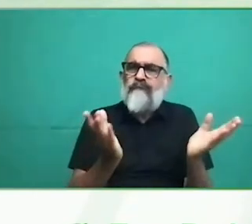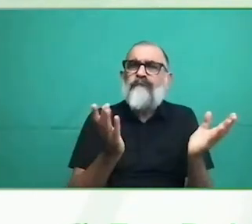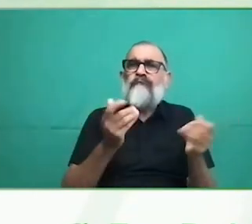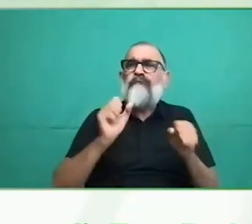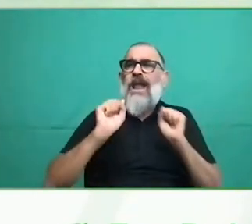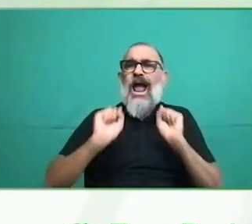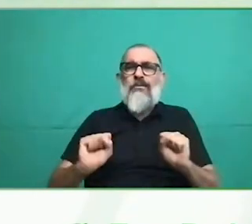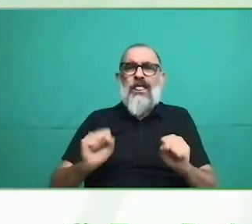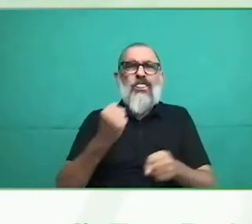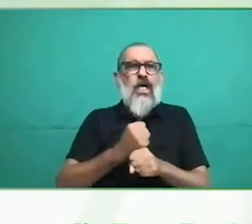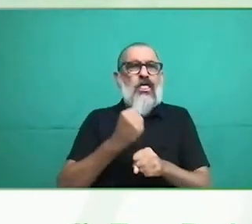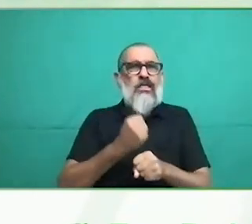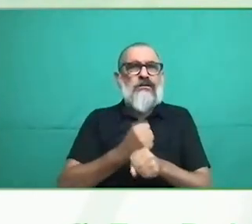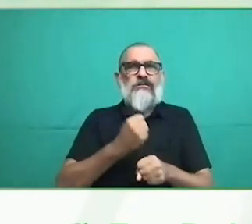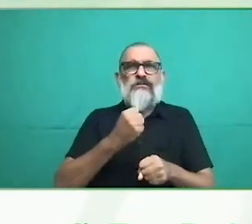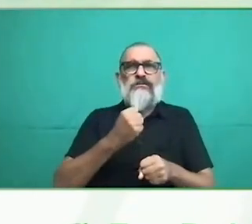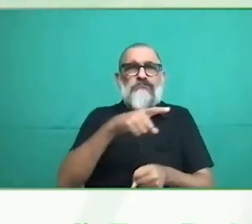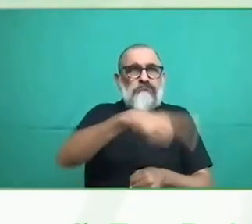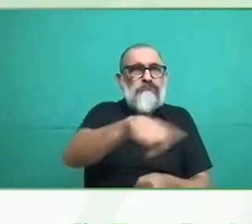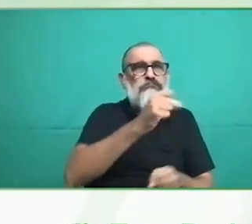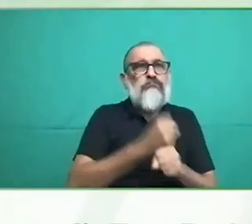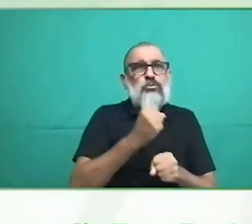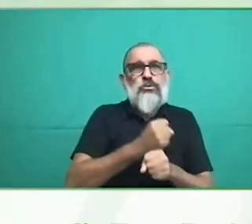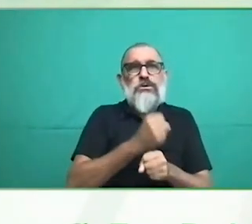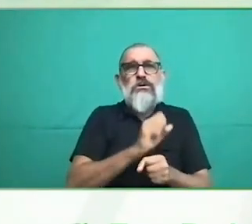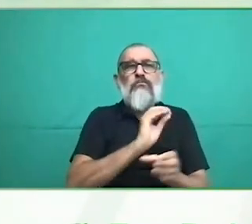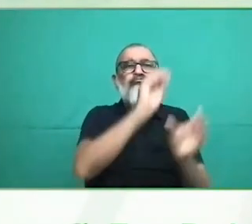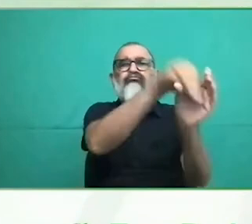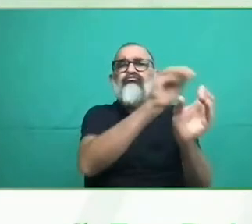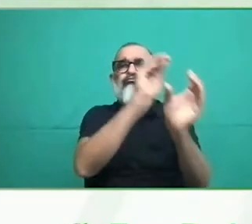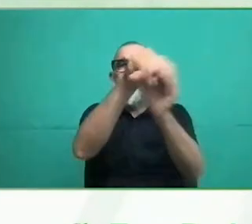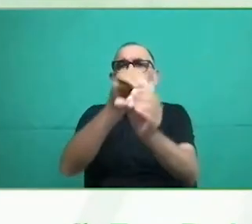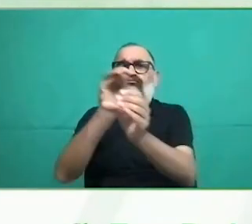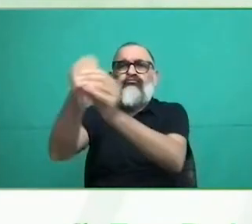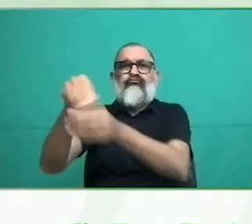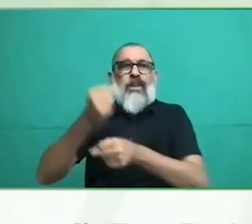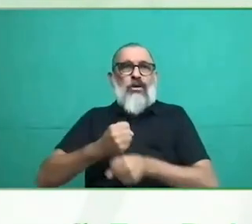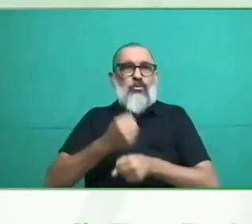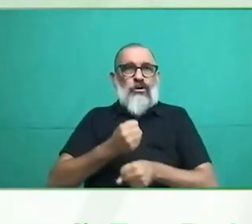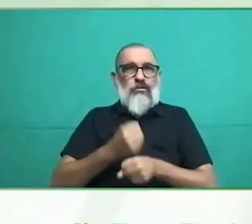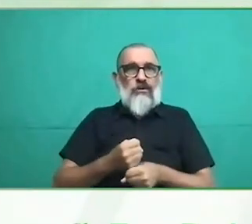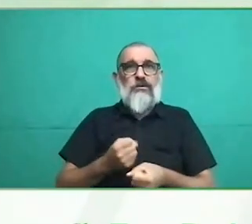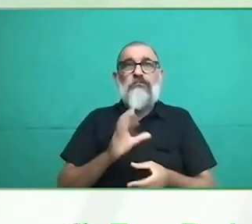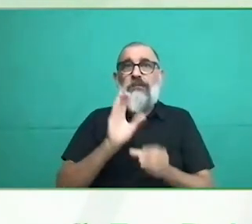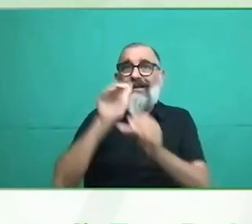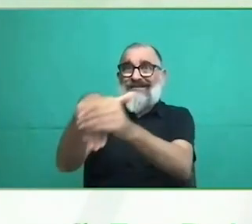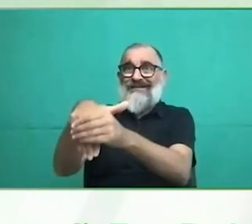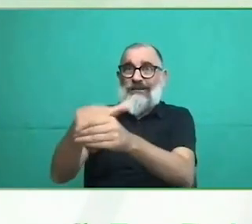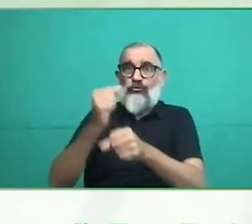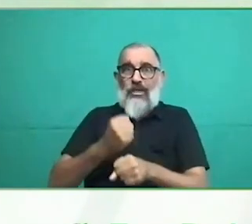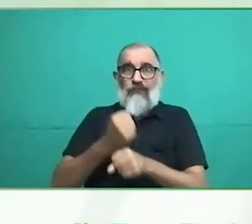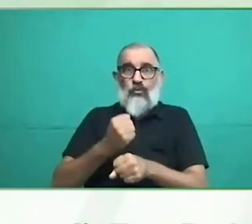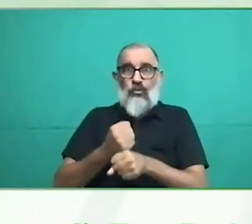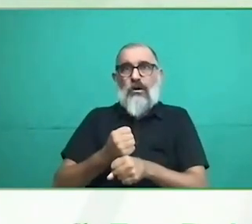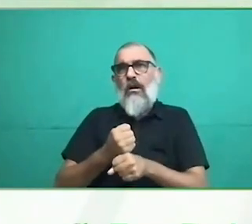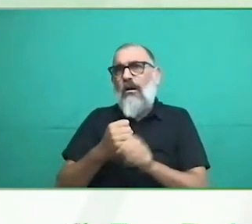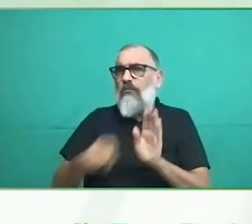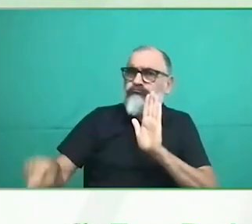vivienda de vida independiente. Actualmente tenemos formando a más de 80 chicos con